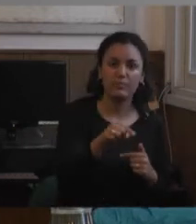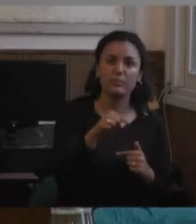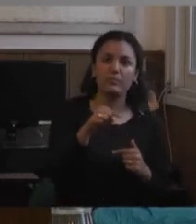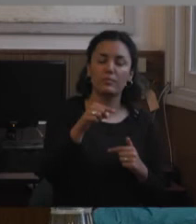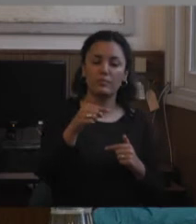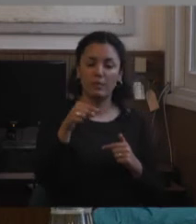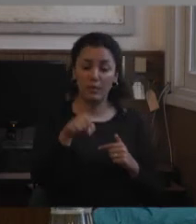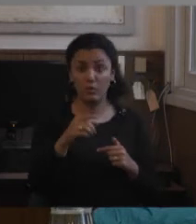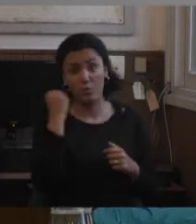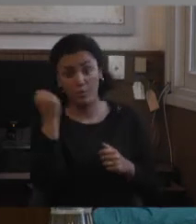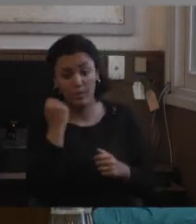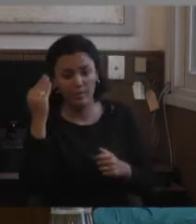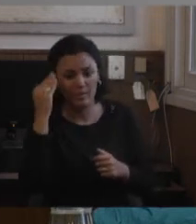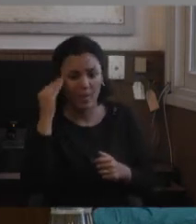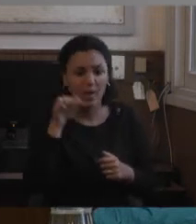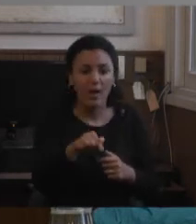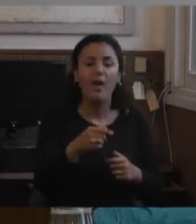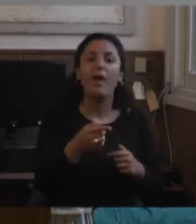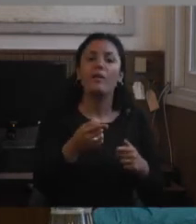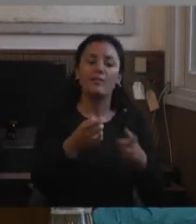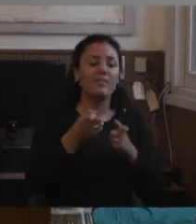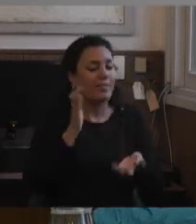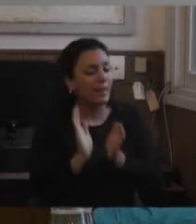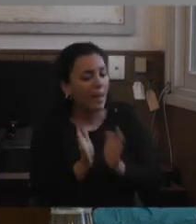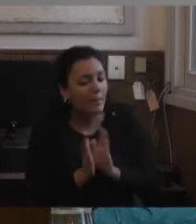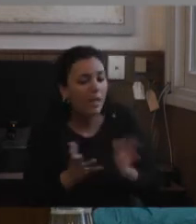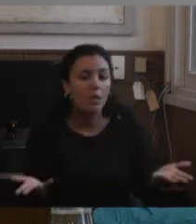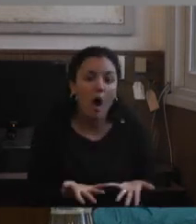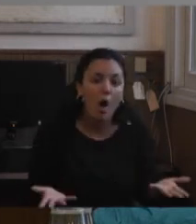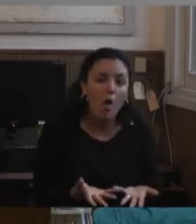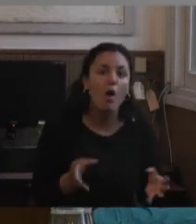subjetivo de reacomodación en función de su vida anterior para esto.